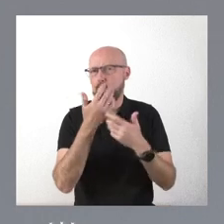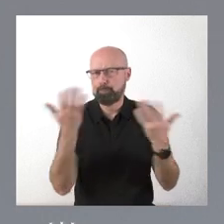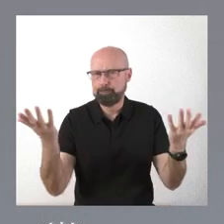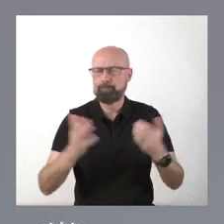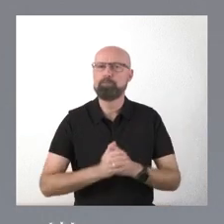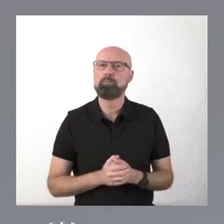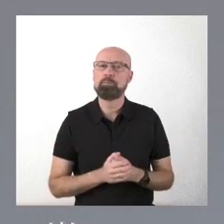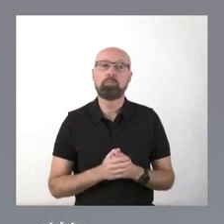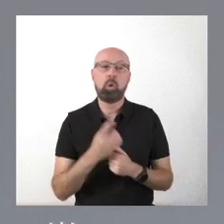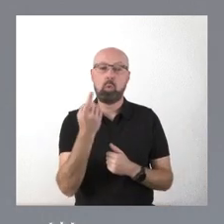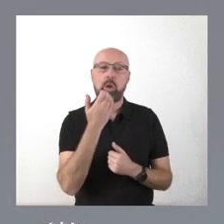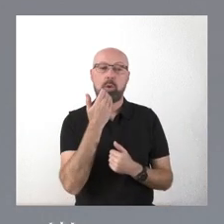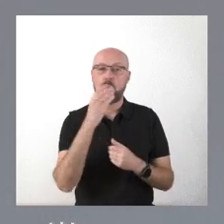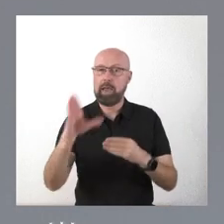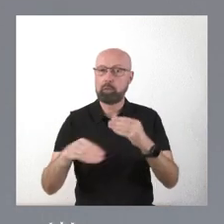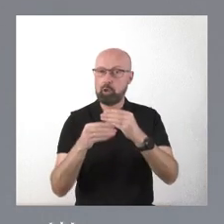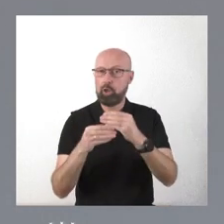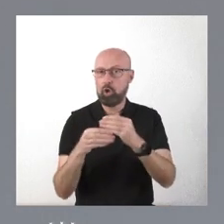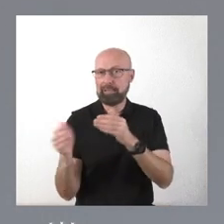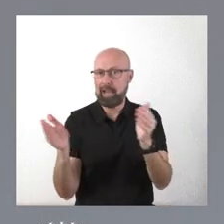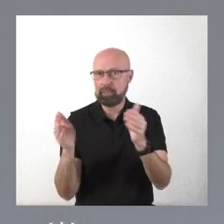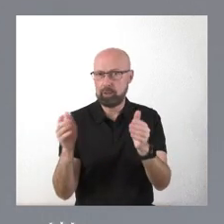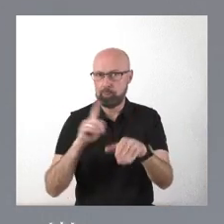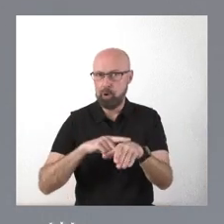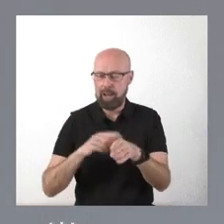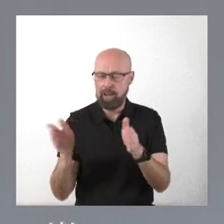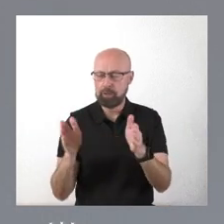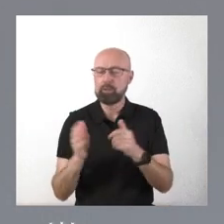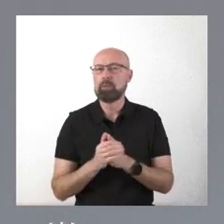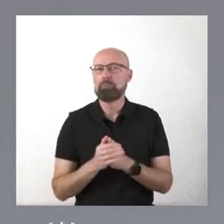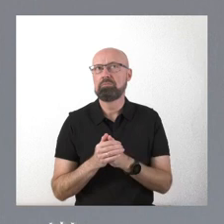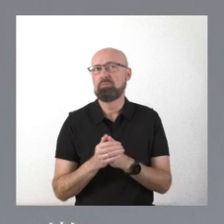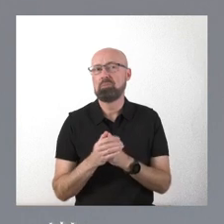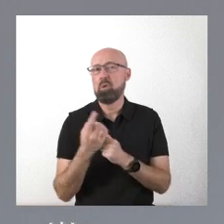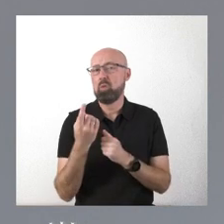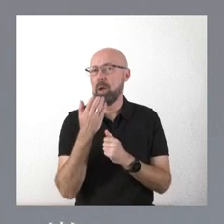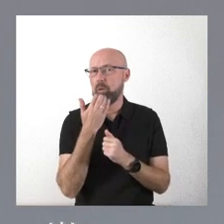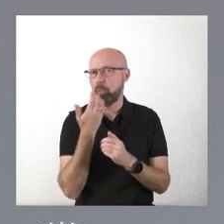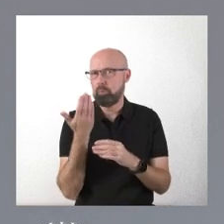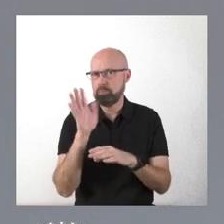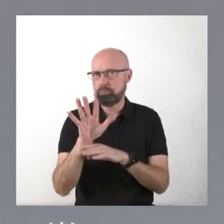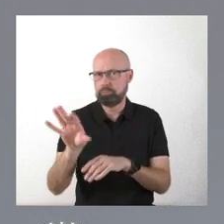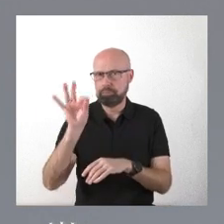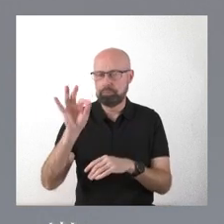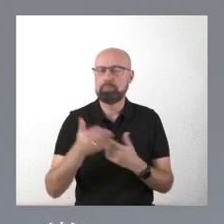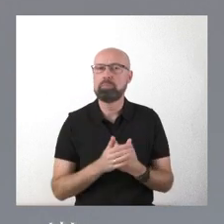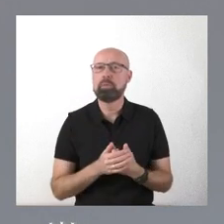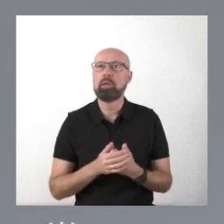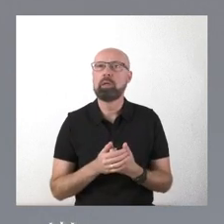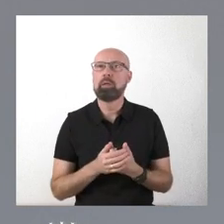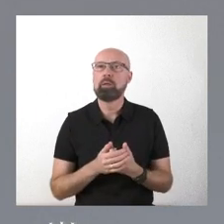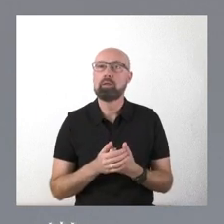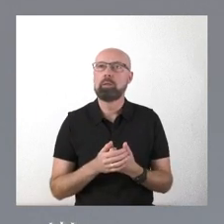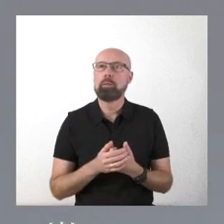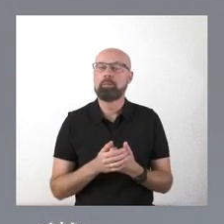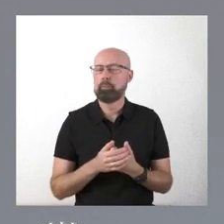a una de las disposiciones transitorias, a una de las últimas disposiciones transitorias, pues esto que digo se